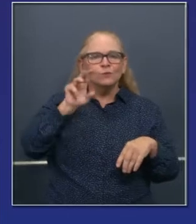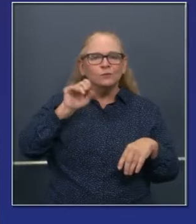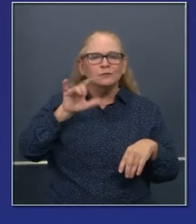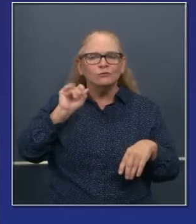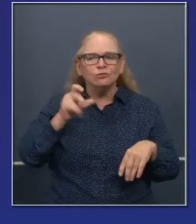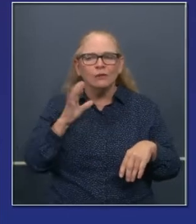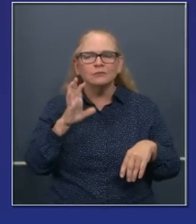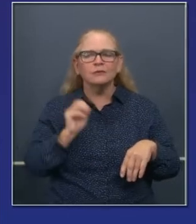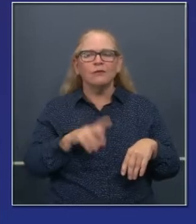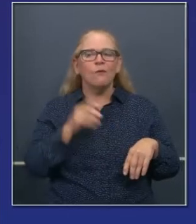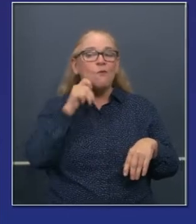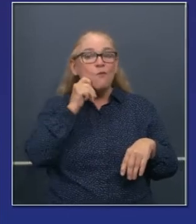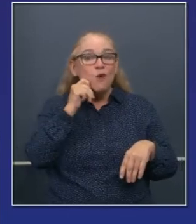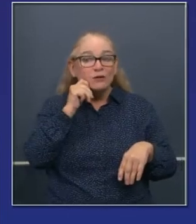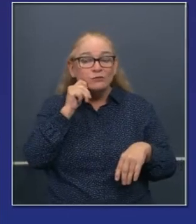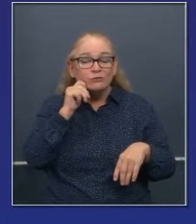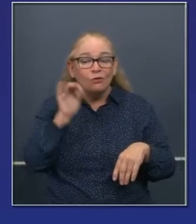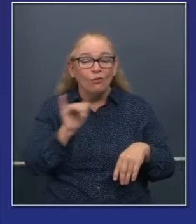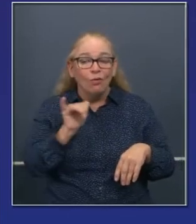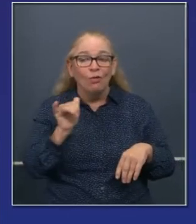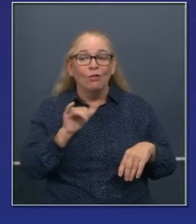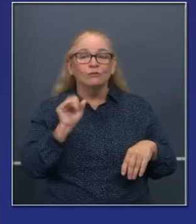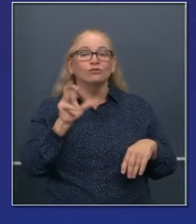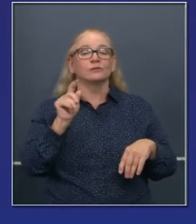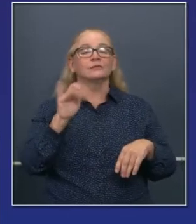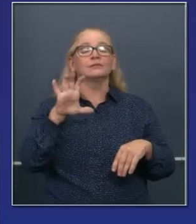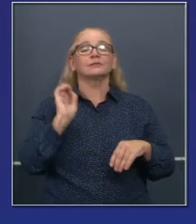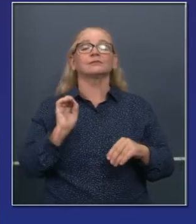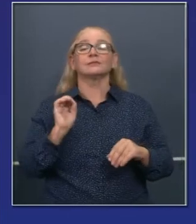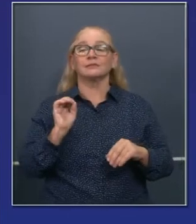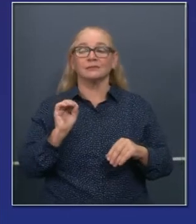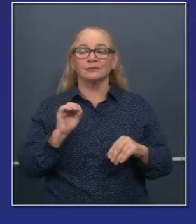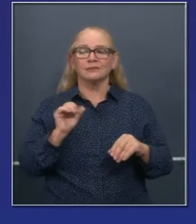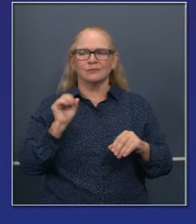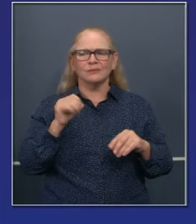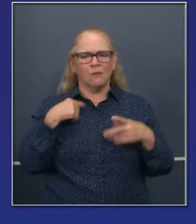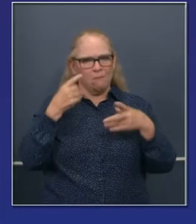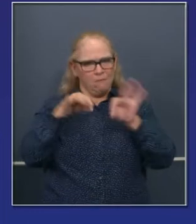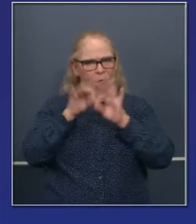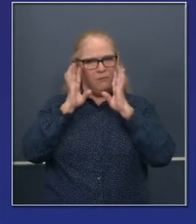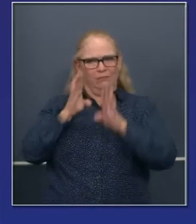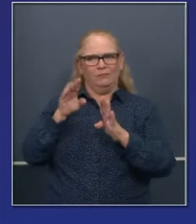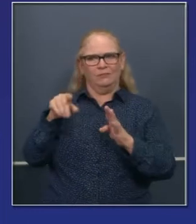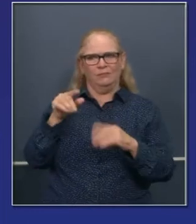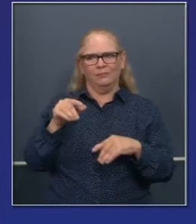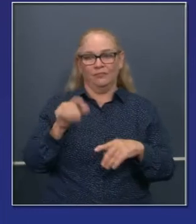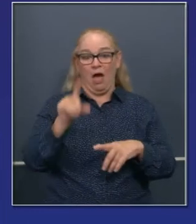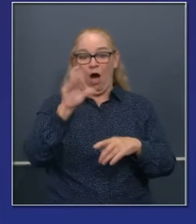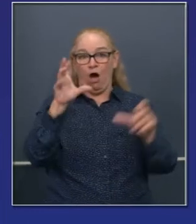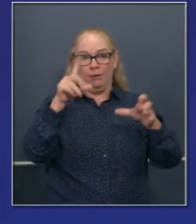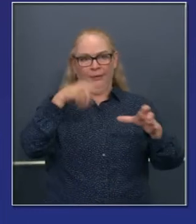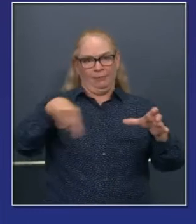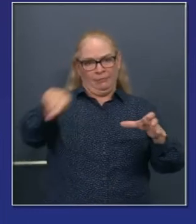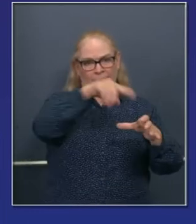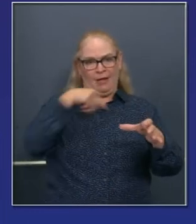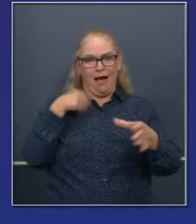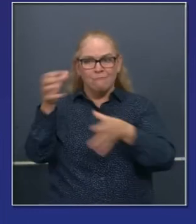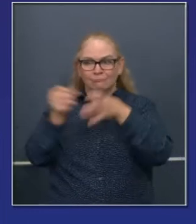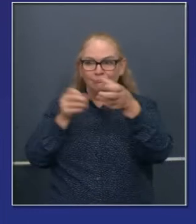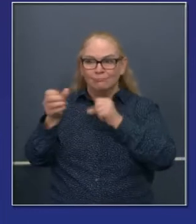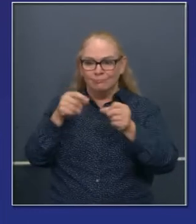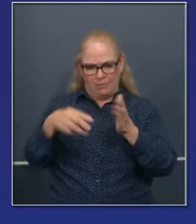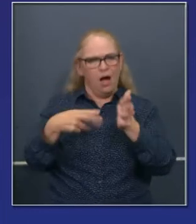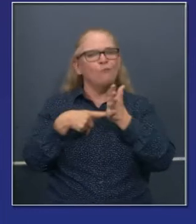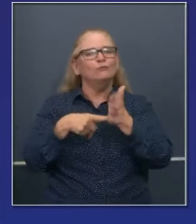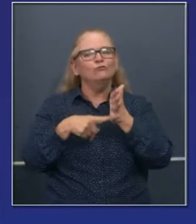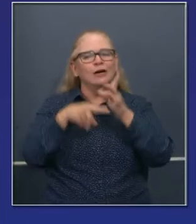justicia racial. De modo que es un grupo importante de individuos que representan realmente la diversidad de nuestro estado, la